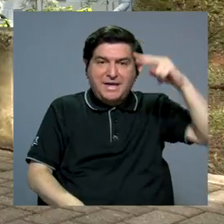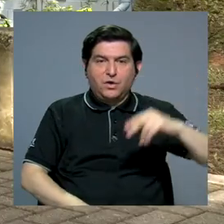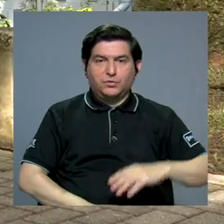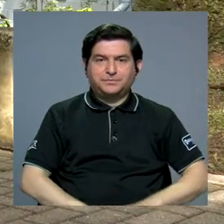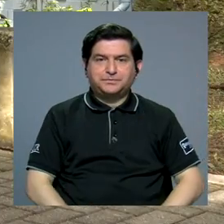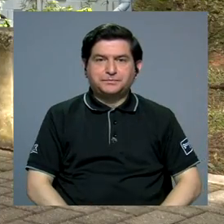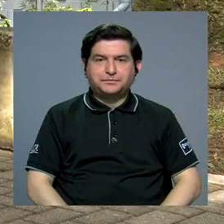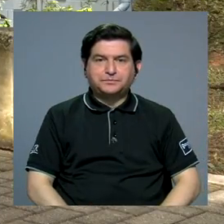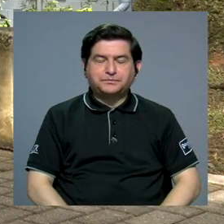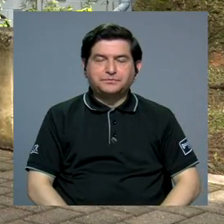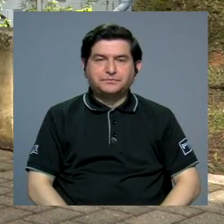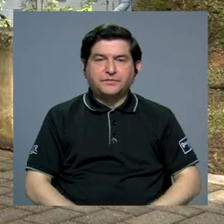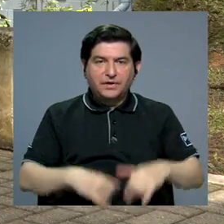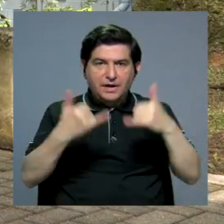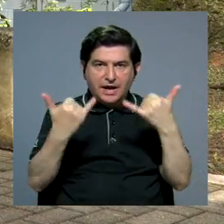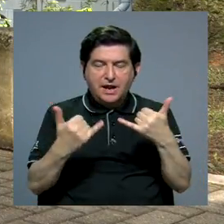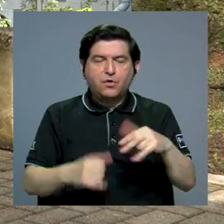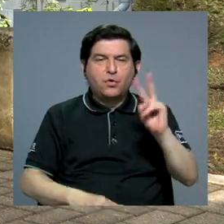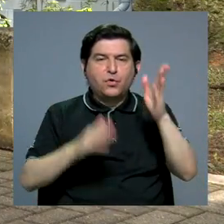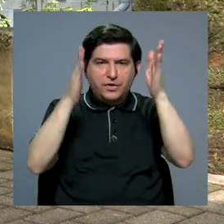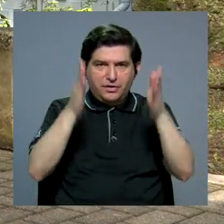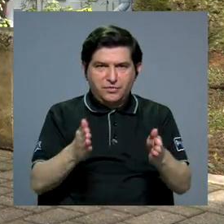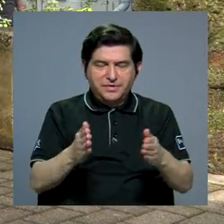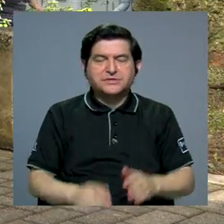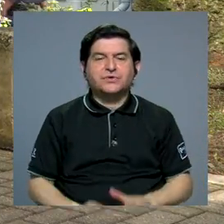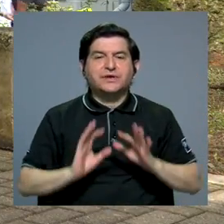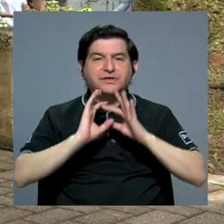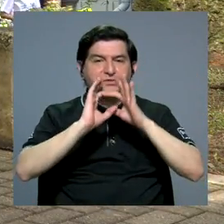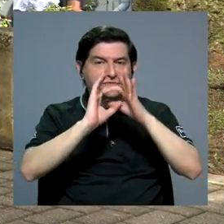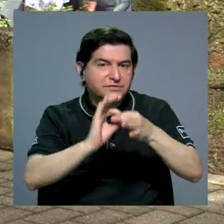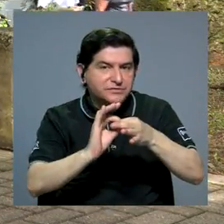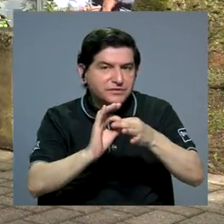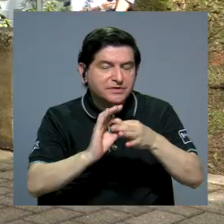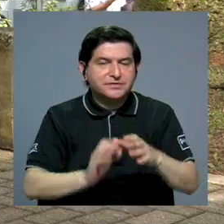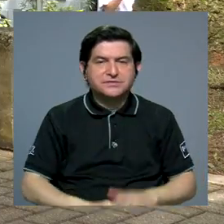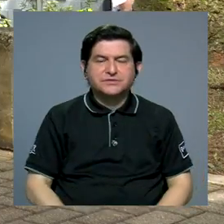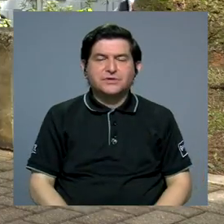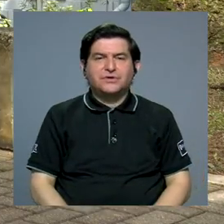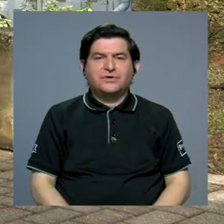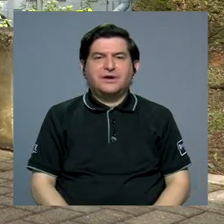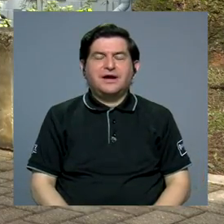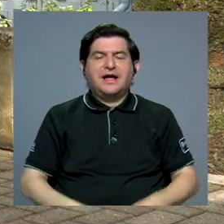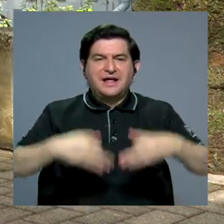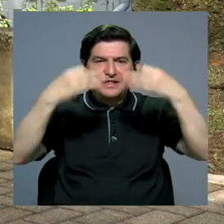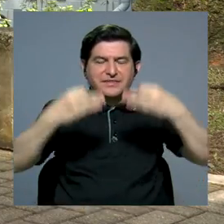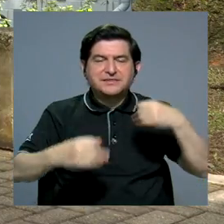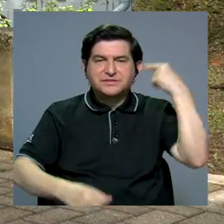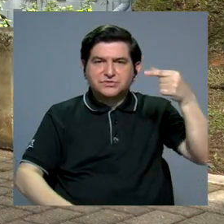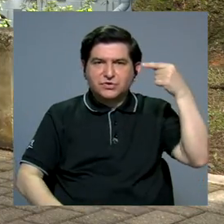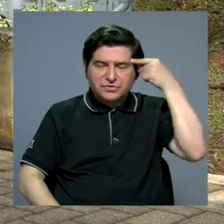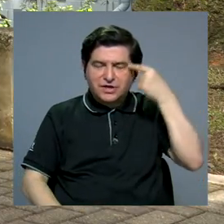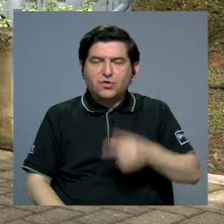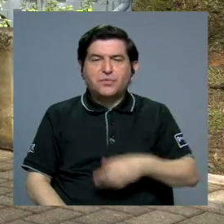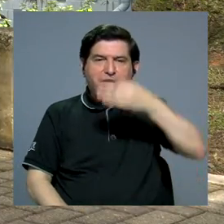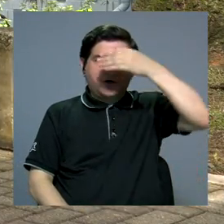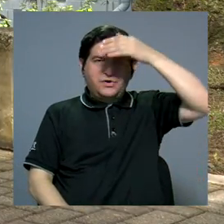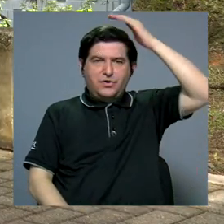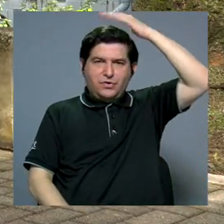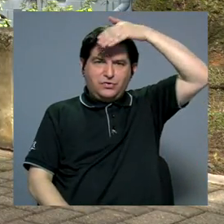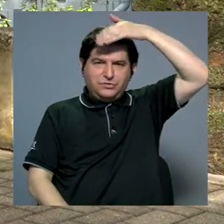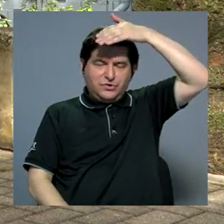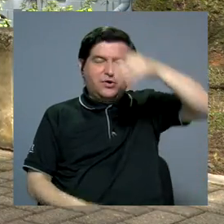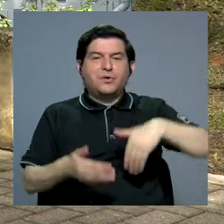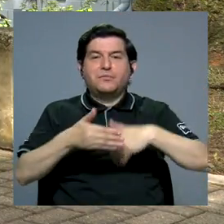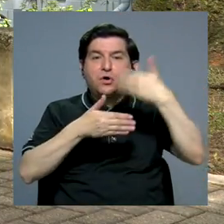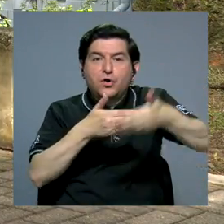¿verdad? Por ejemplo, lo que vivimos ahora con los venezolanos tiene que ver con las medidas adoptadas por el gobierno de Trump y posteriormente por